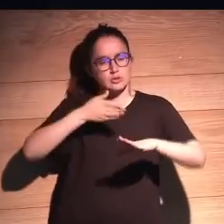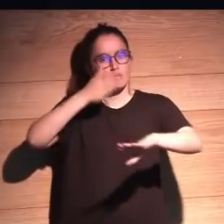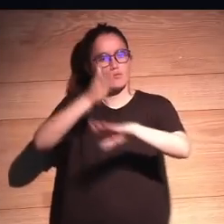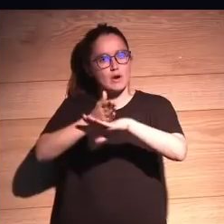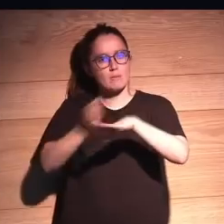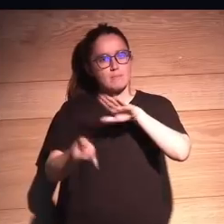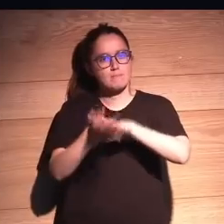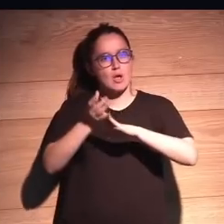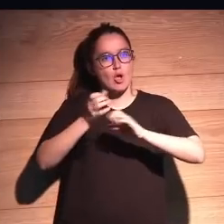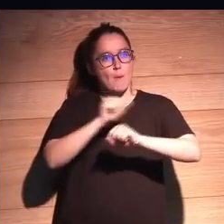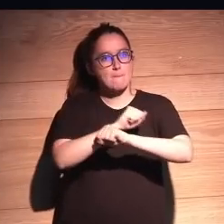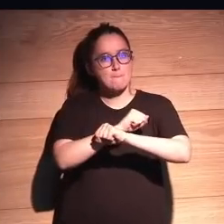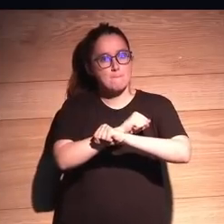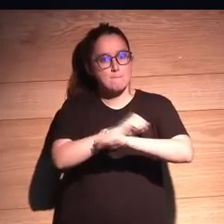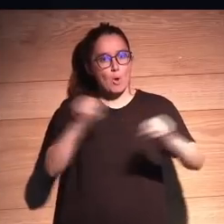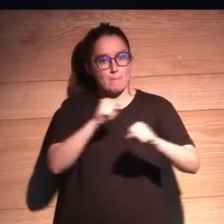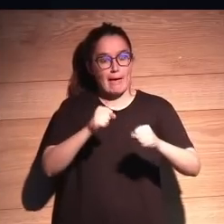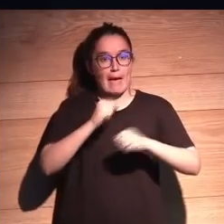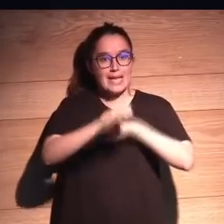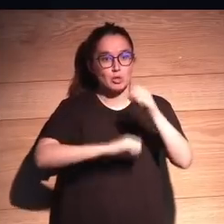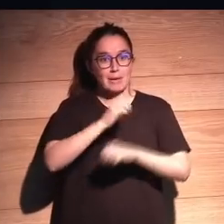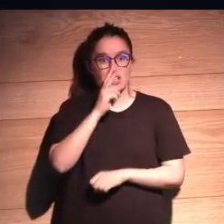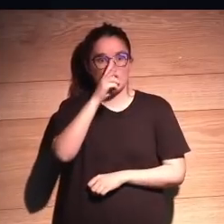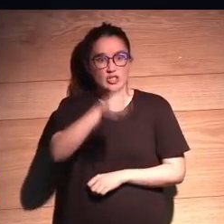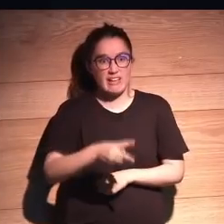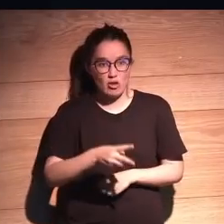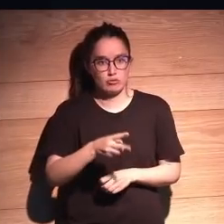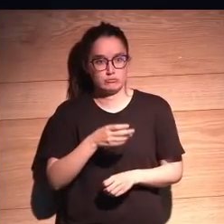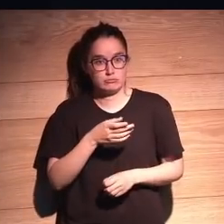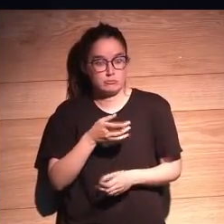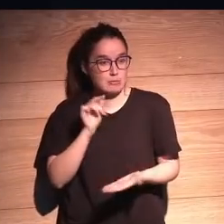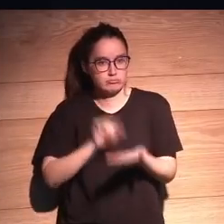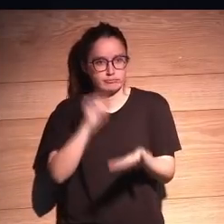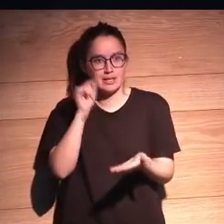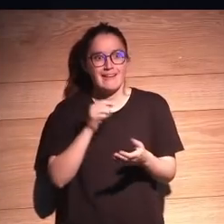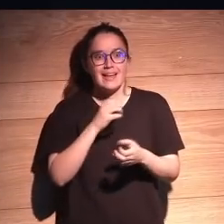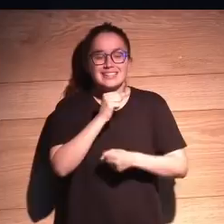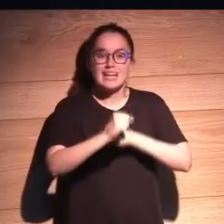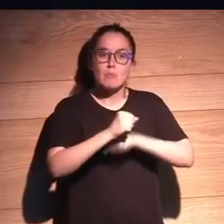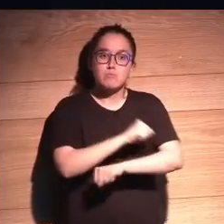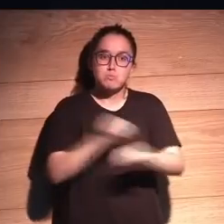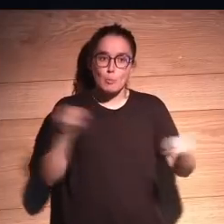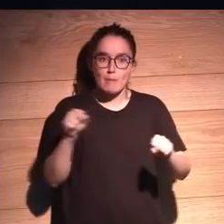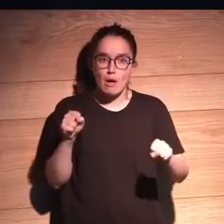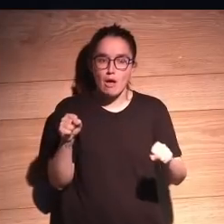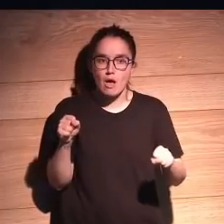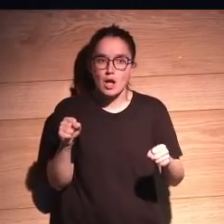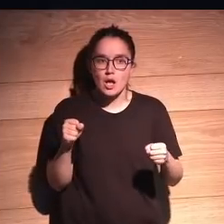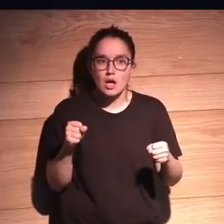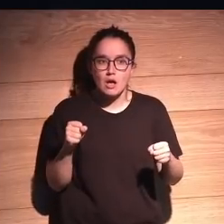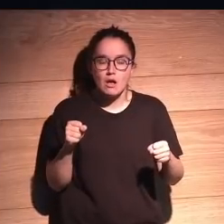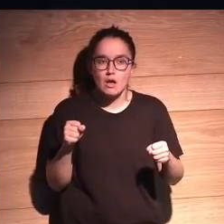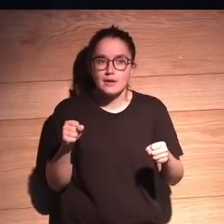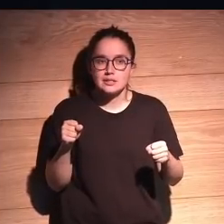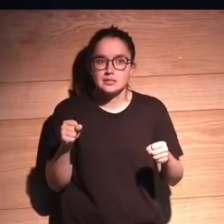bomba atómica en menos de dos años, ¿vale? Y esa bomba quedaron excluidos en el acto de